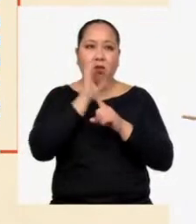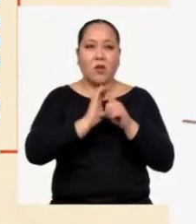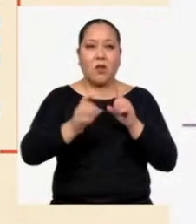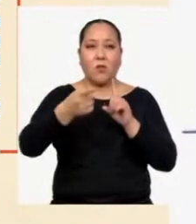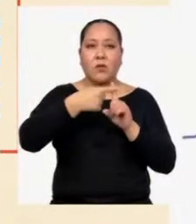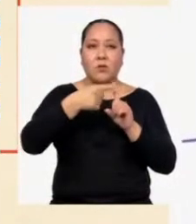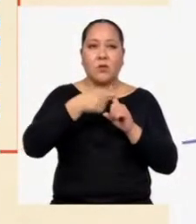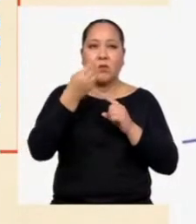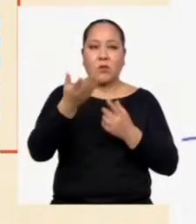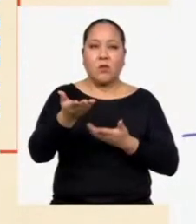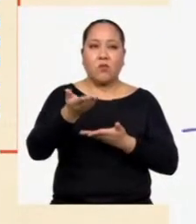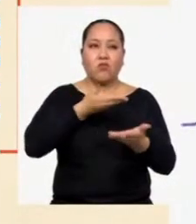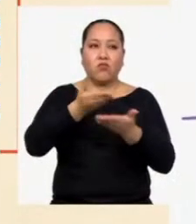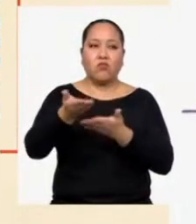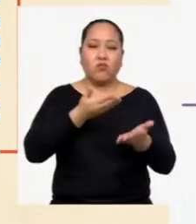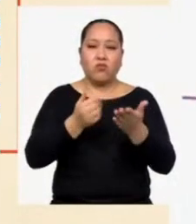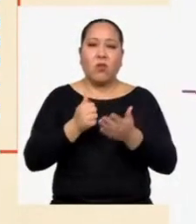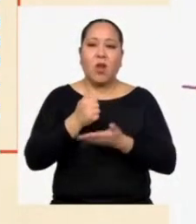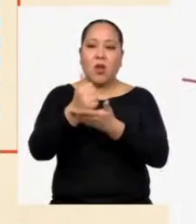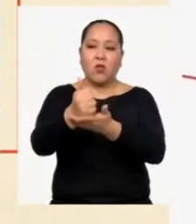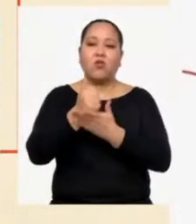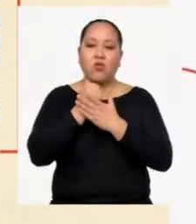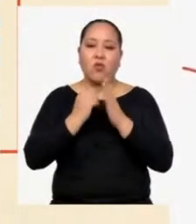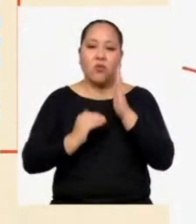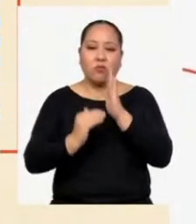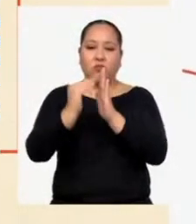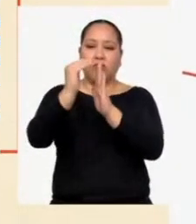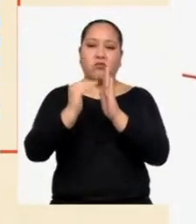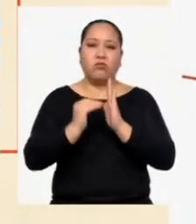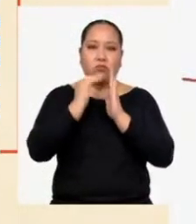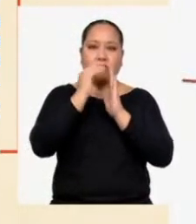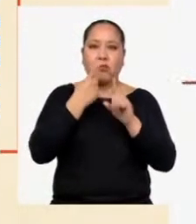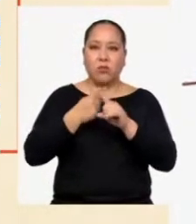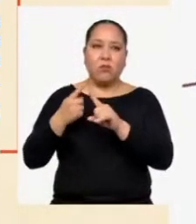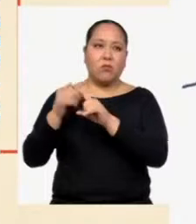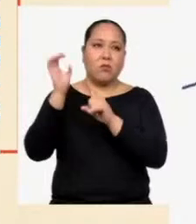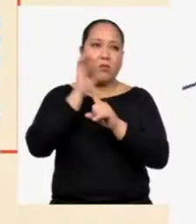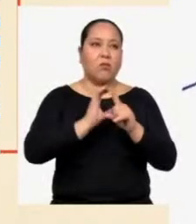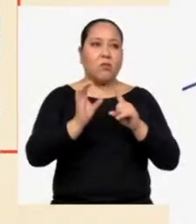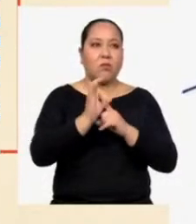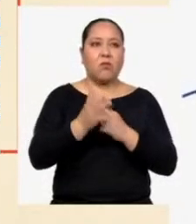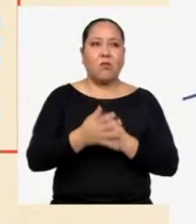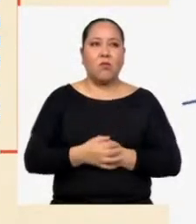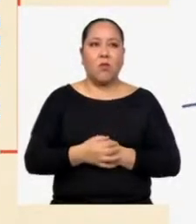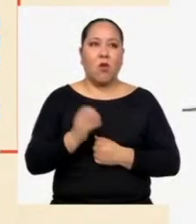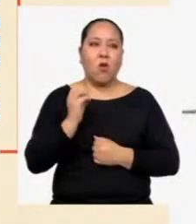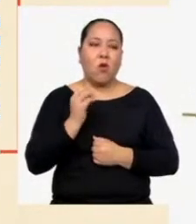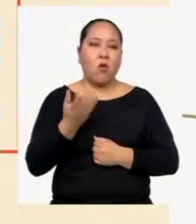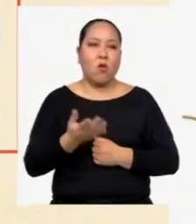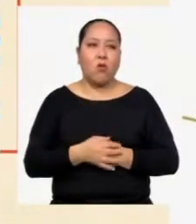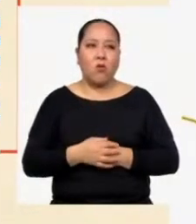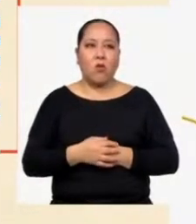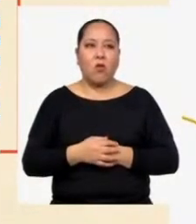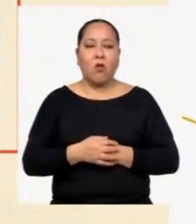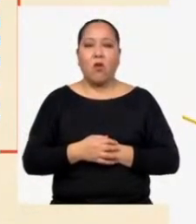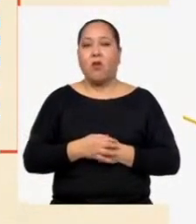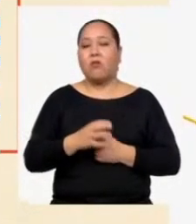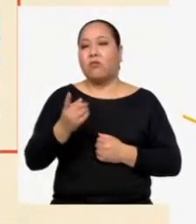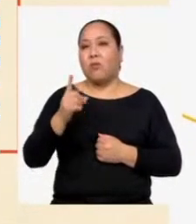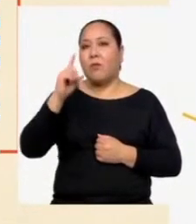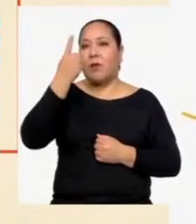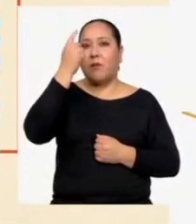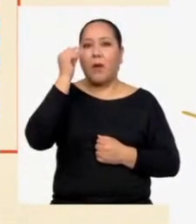da un mutuo enriquecimiento entre distintas culturas, ¿no? O podría ser el conector como primer punto